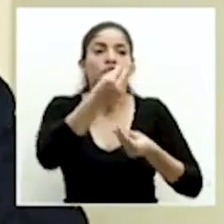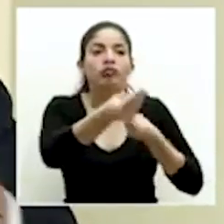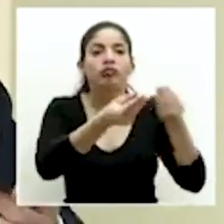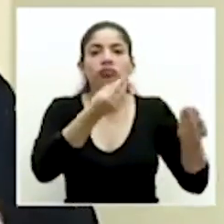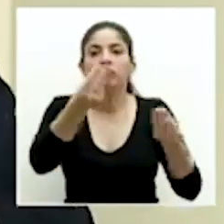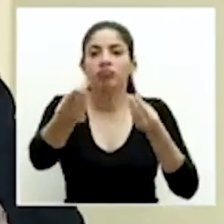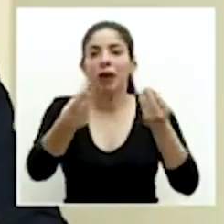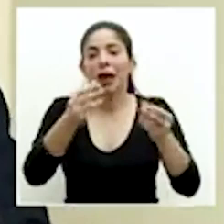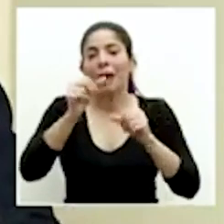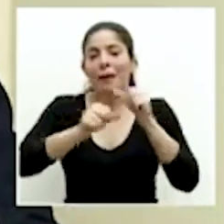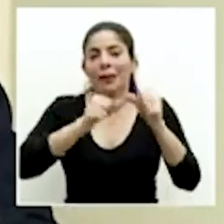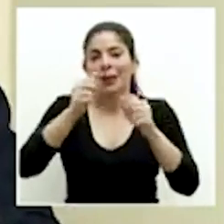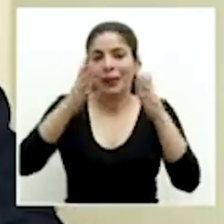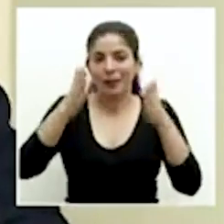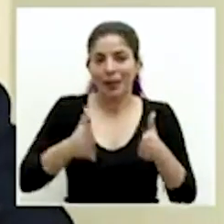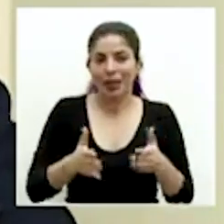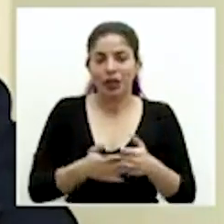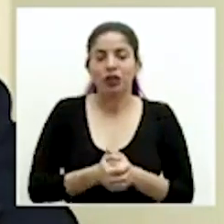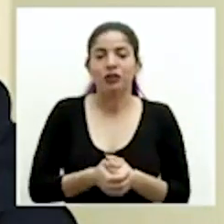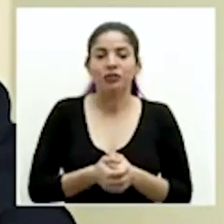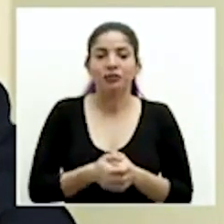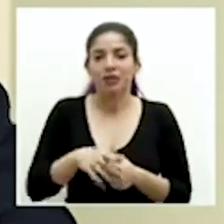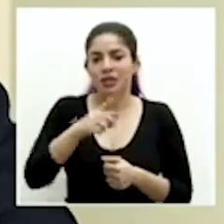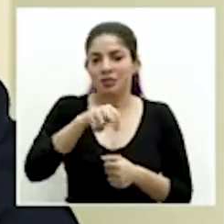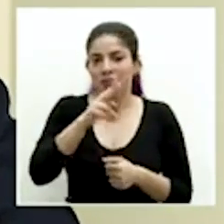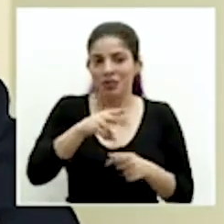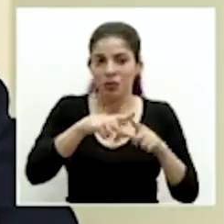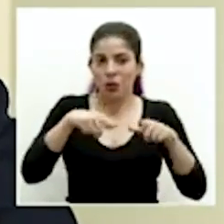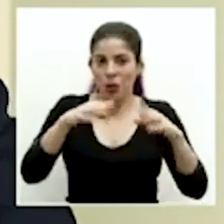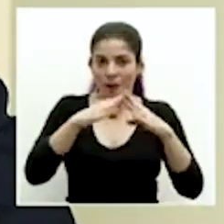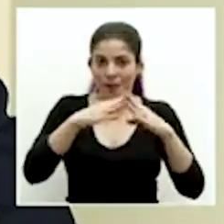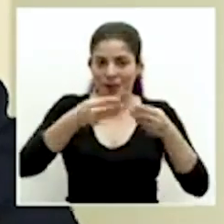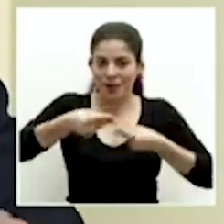emprendedores de la misma zona.